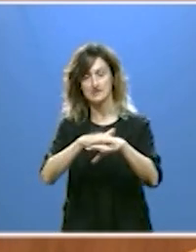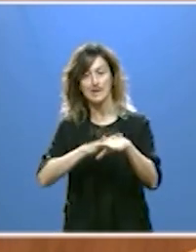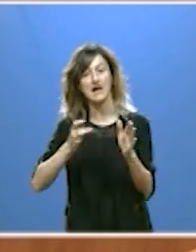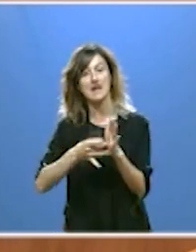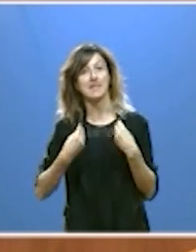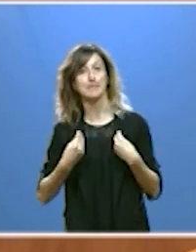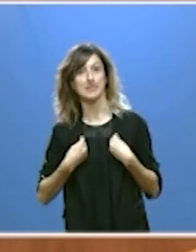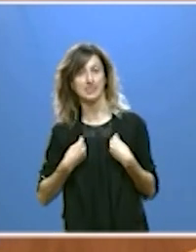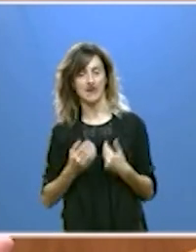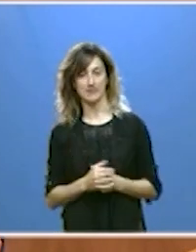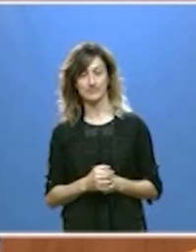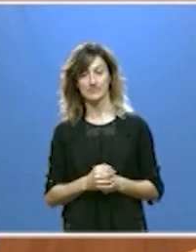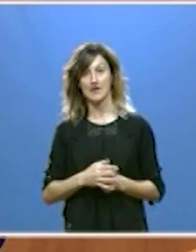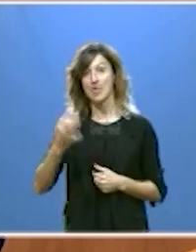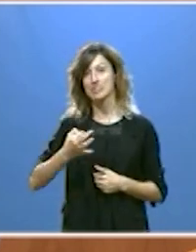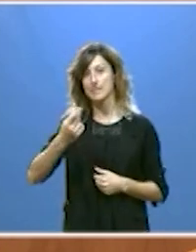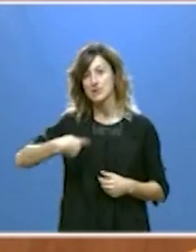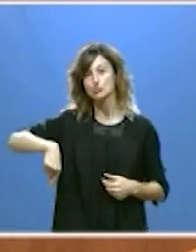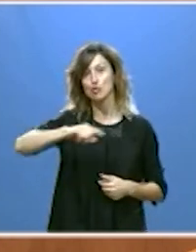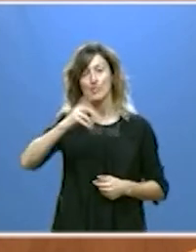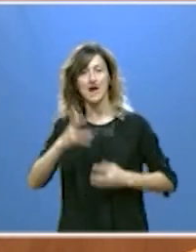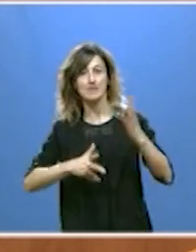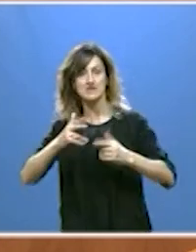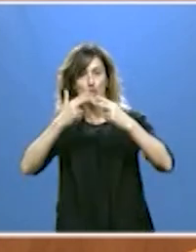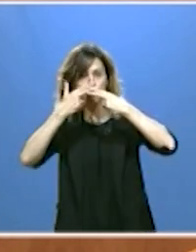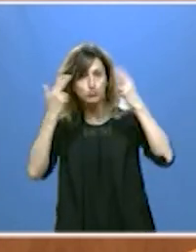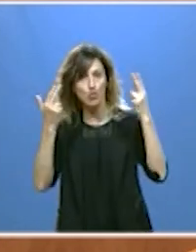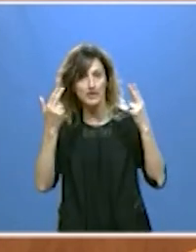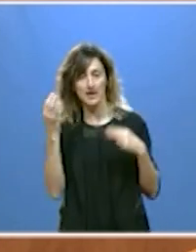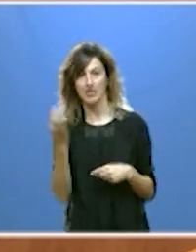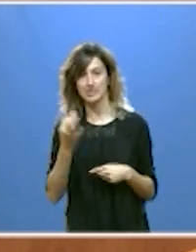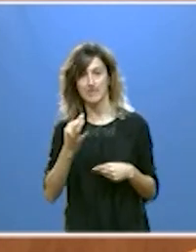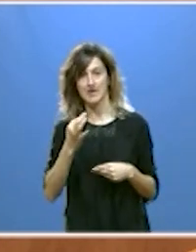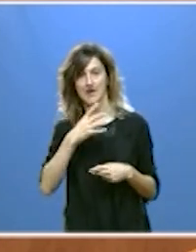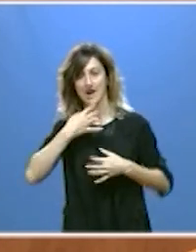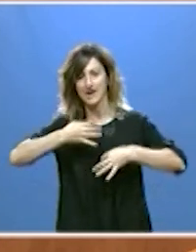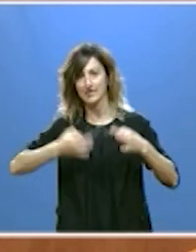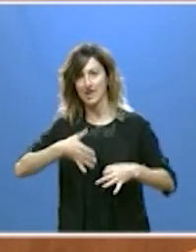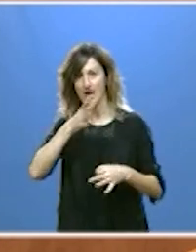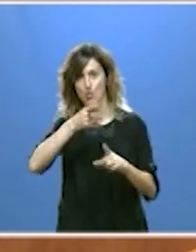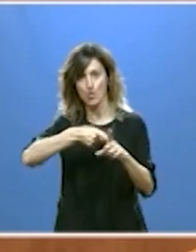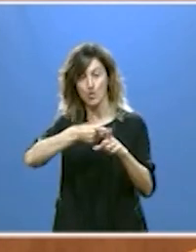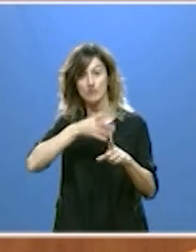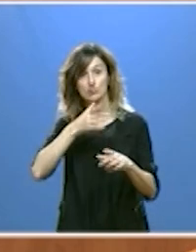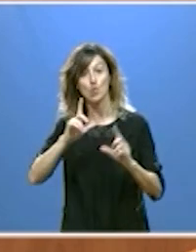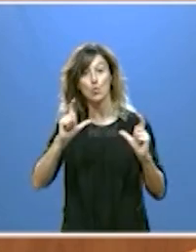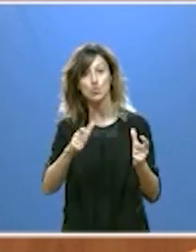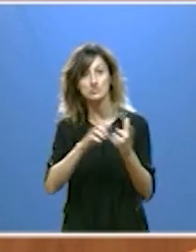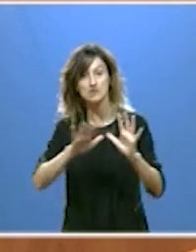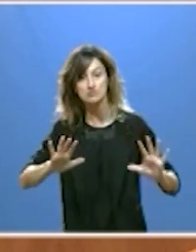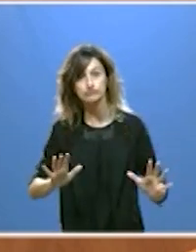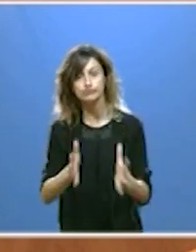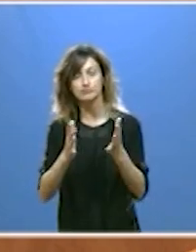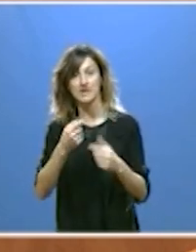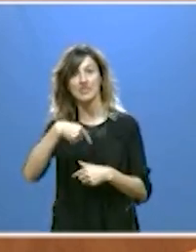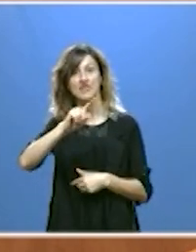calidad de vida y el deber de todas las administraciones públicas es garantizarla por eso la Junta va a impulsar